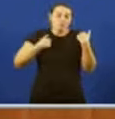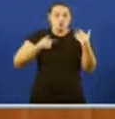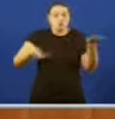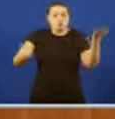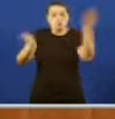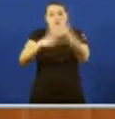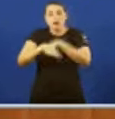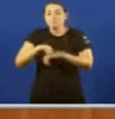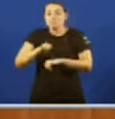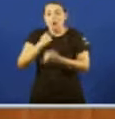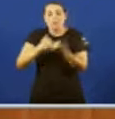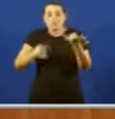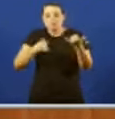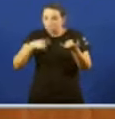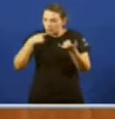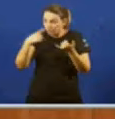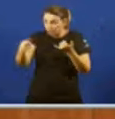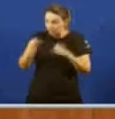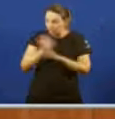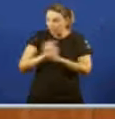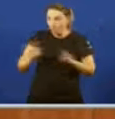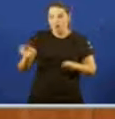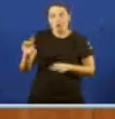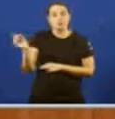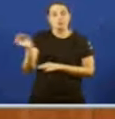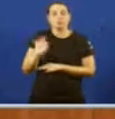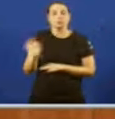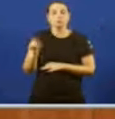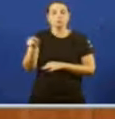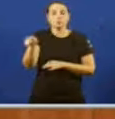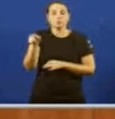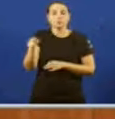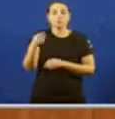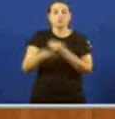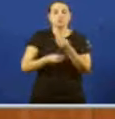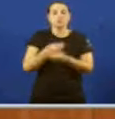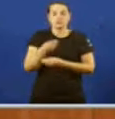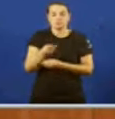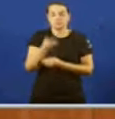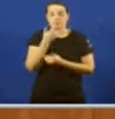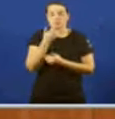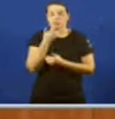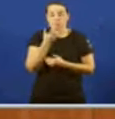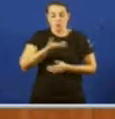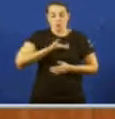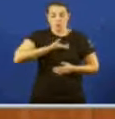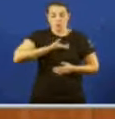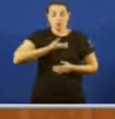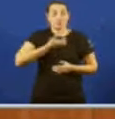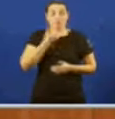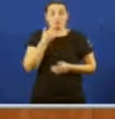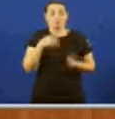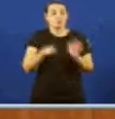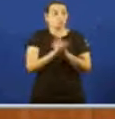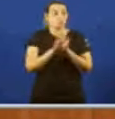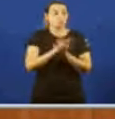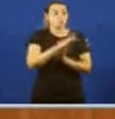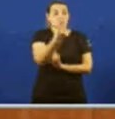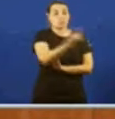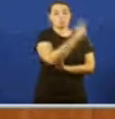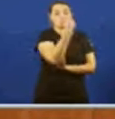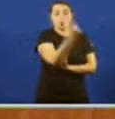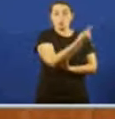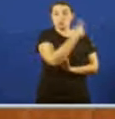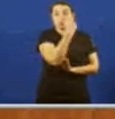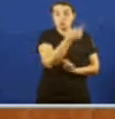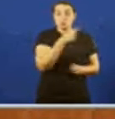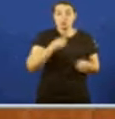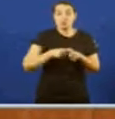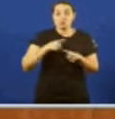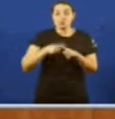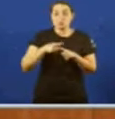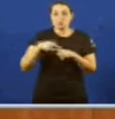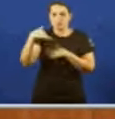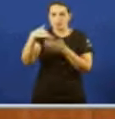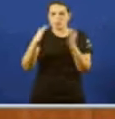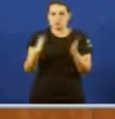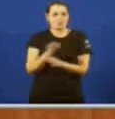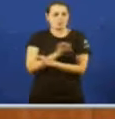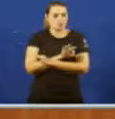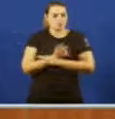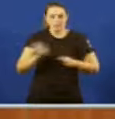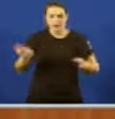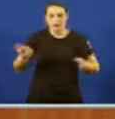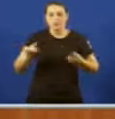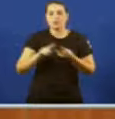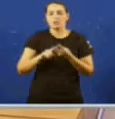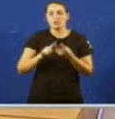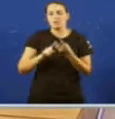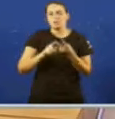que se prolonga Hasta hoxe Vémoslo en varias mostras En primer lugar A xunta non dispón De unha sistemática De atención Aos consellos afectados